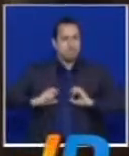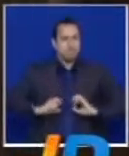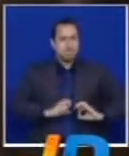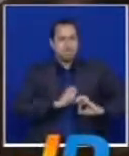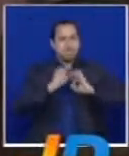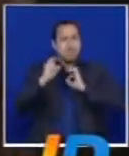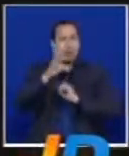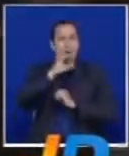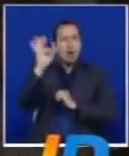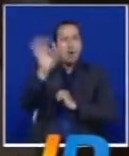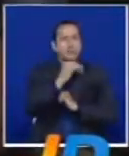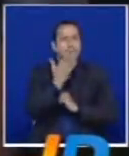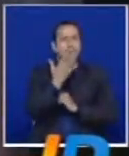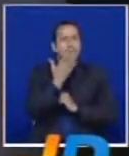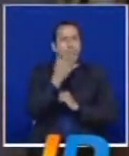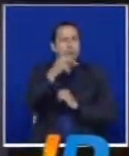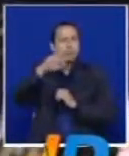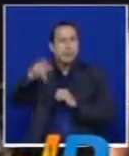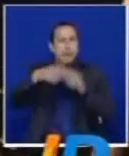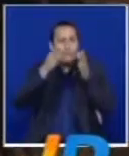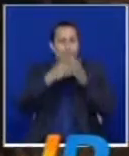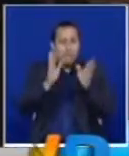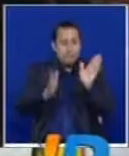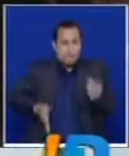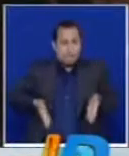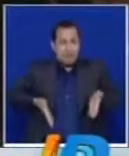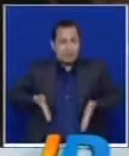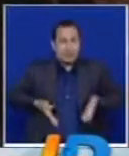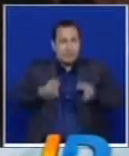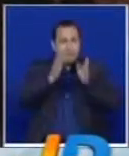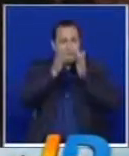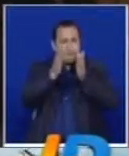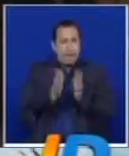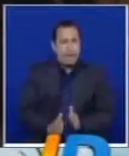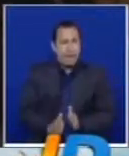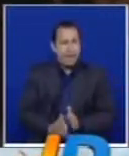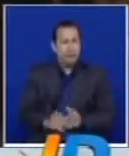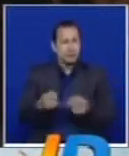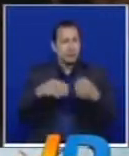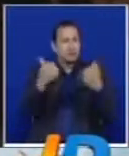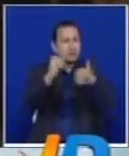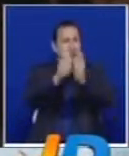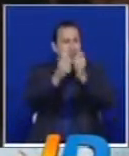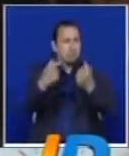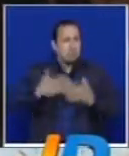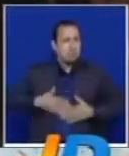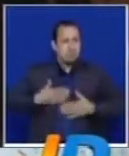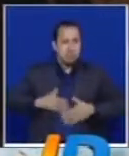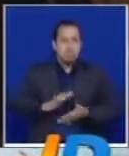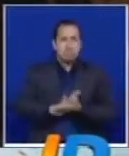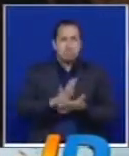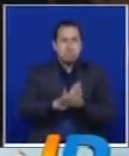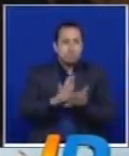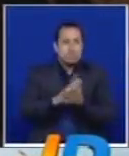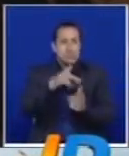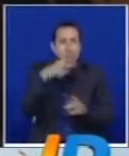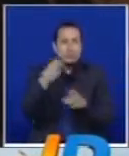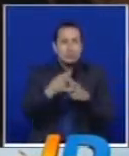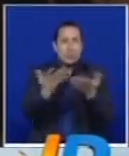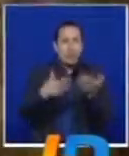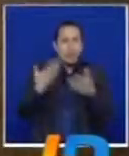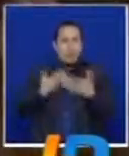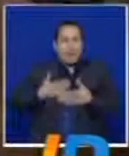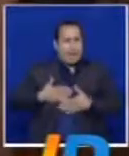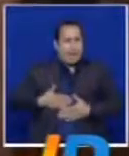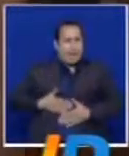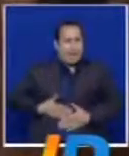se imponen los colores y pantalones de bota recta. Es un hombre fresco, casual, sobre todo cómodo para vestirse y la moda es muy slim, muy pegada al